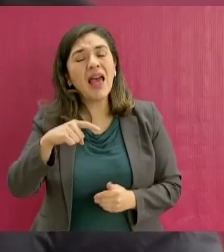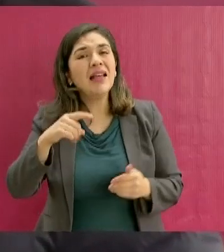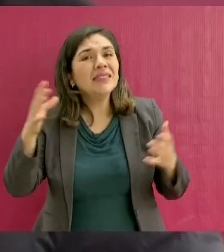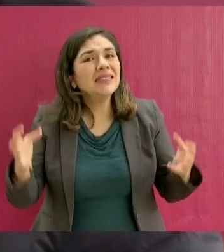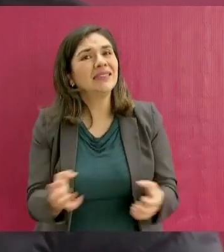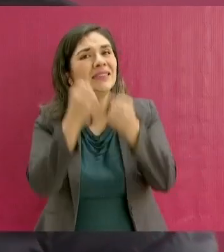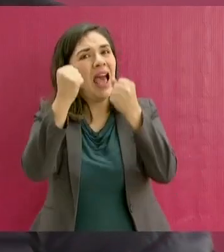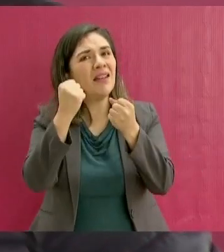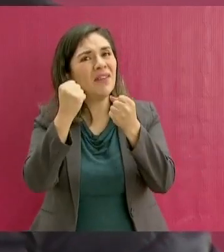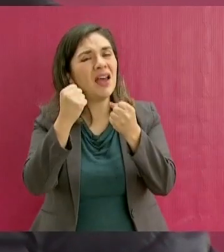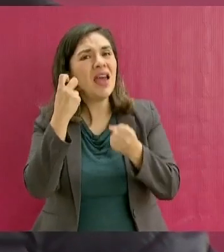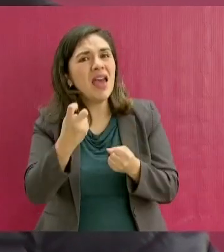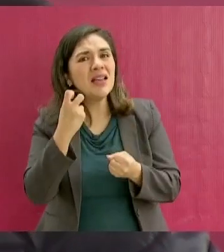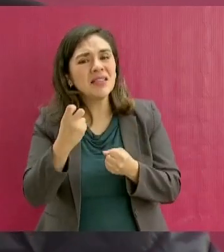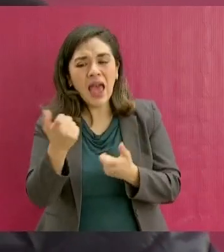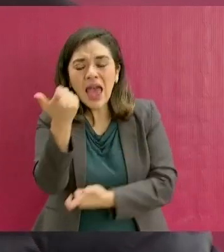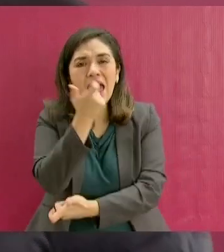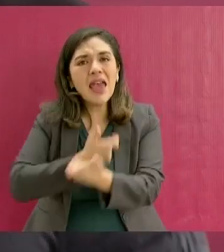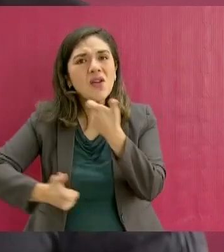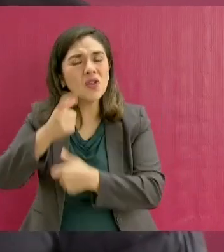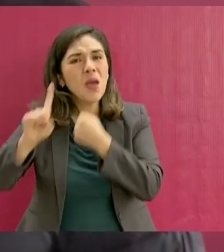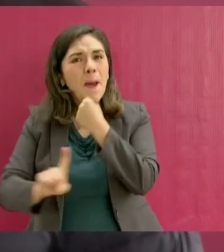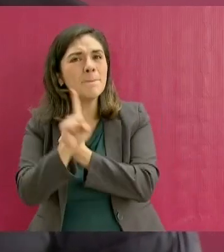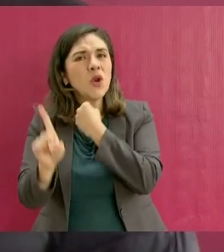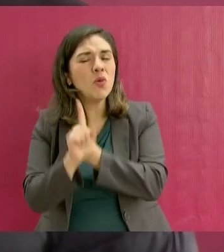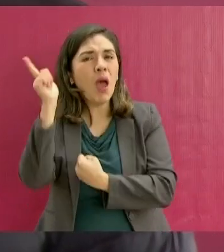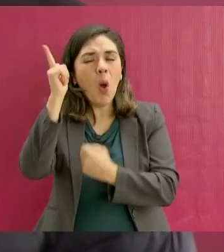de nuestra economía.